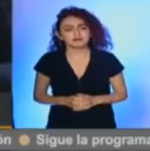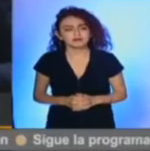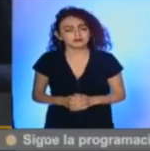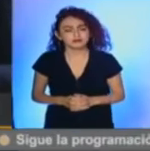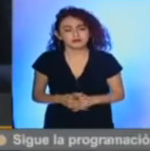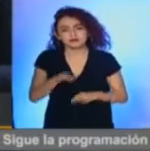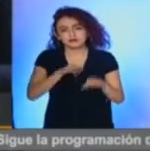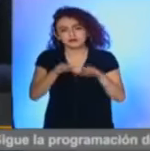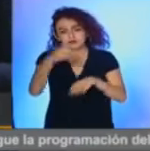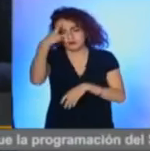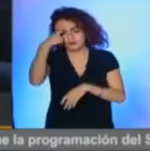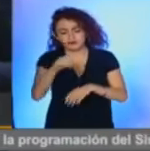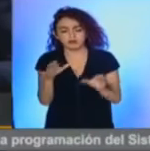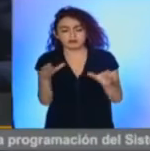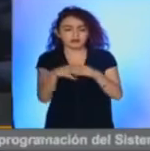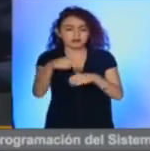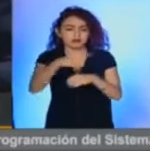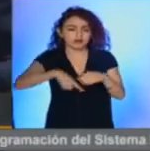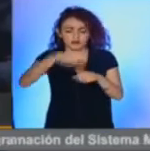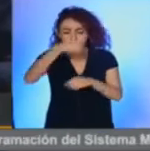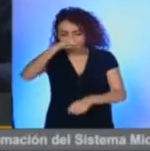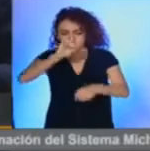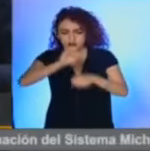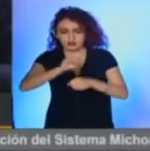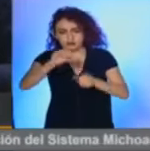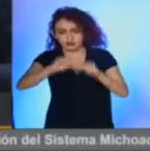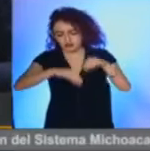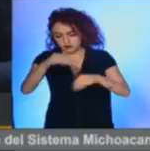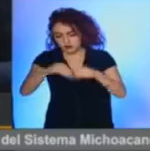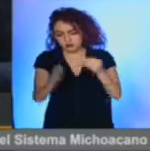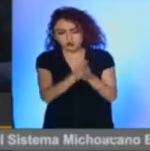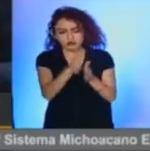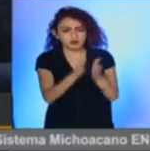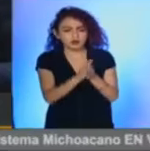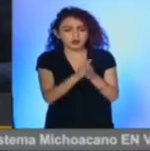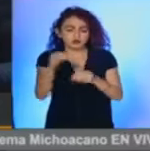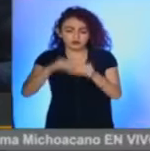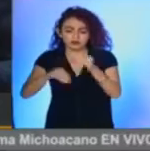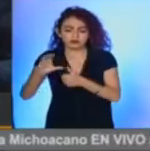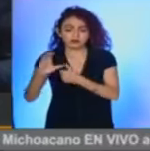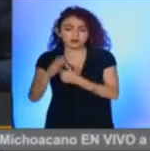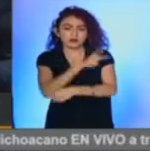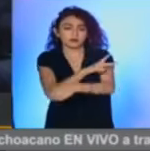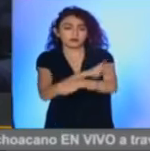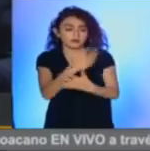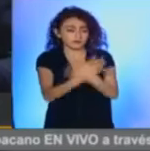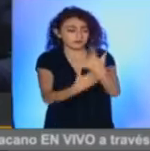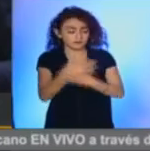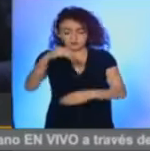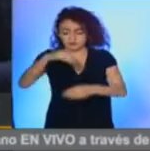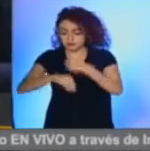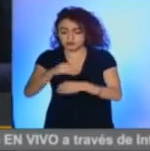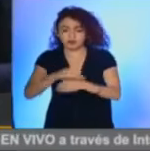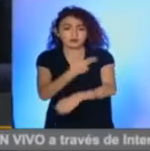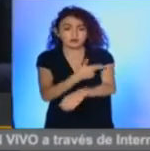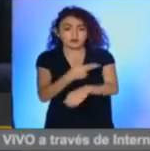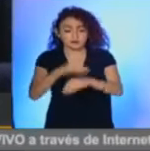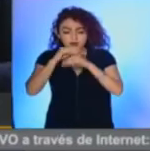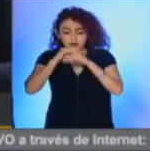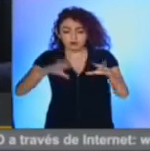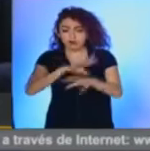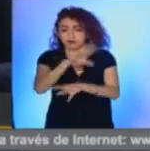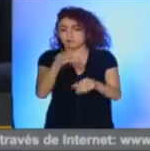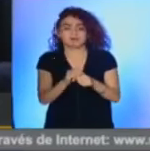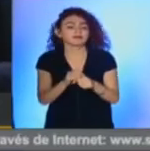Trabajamos para que áreas como la Secretaría de Obras Públicas o el Comité de Adquisiciones del Poder Ejecutivo transparenten